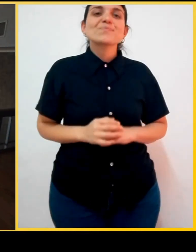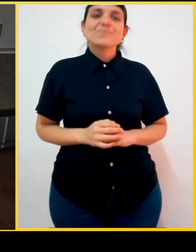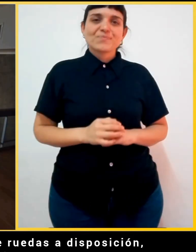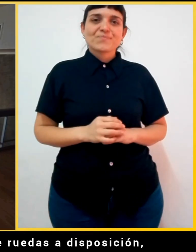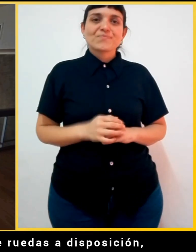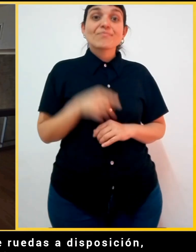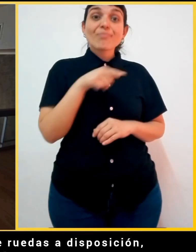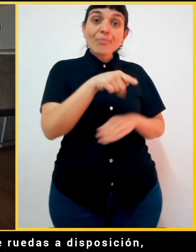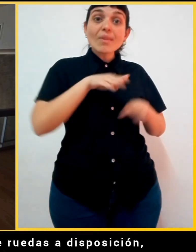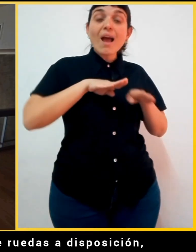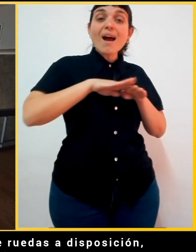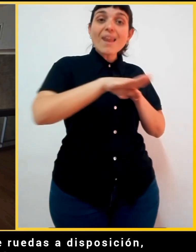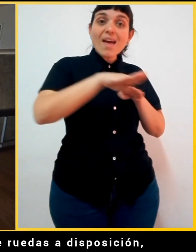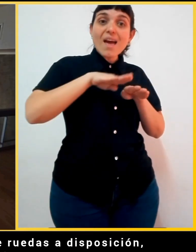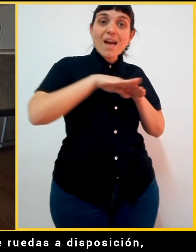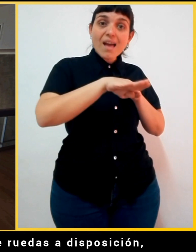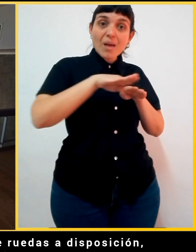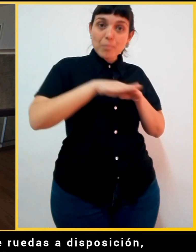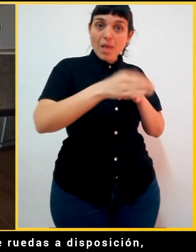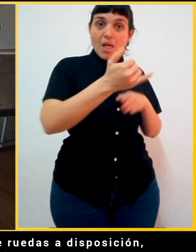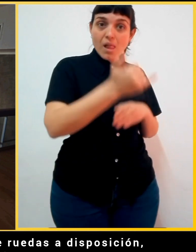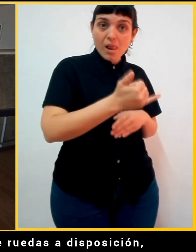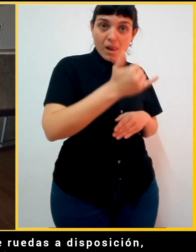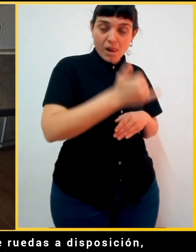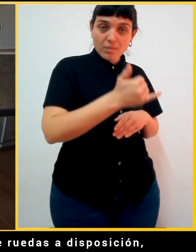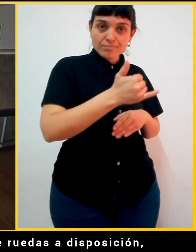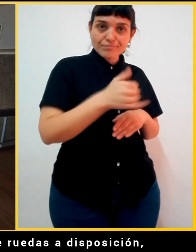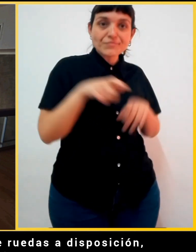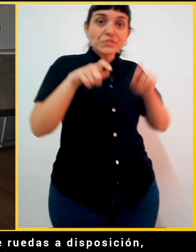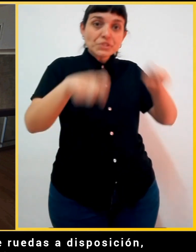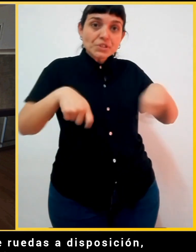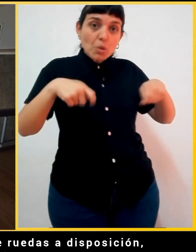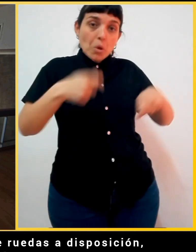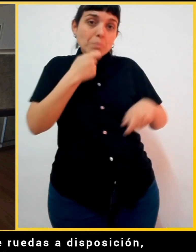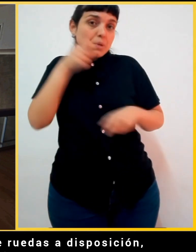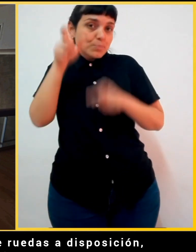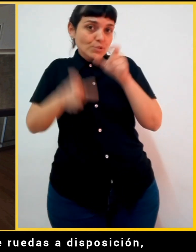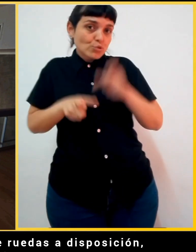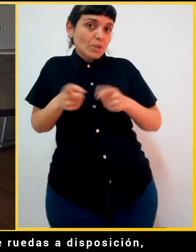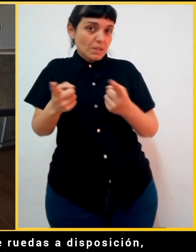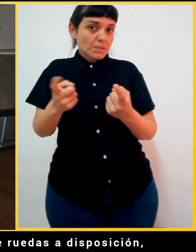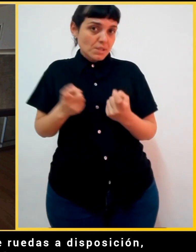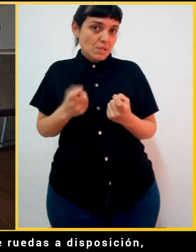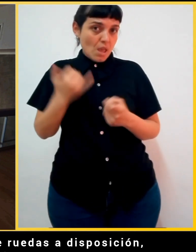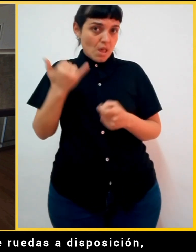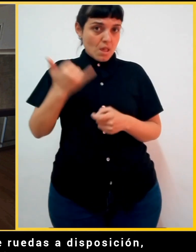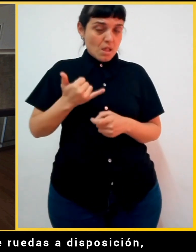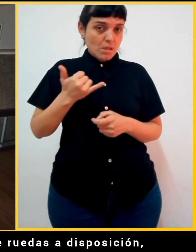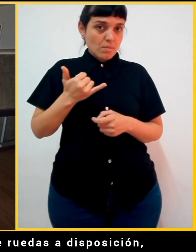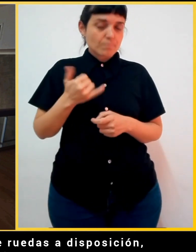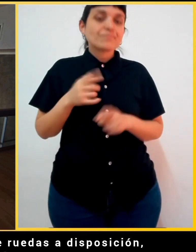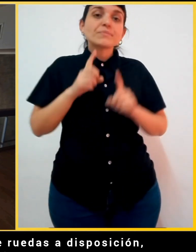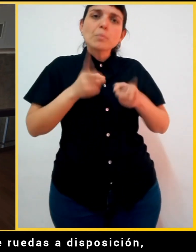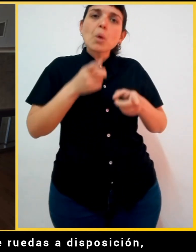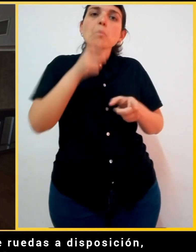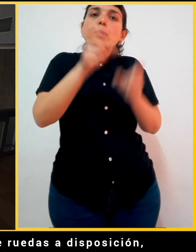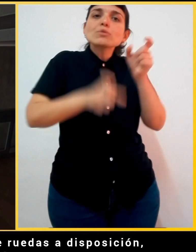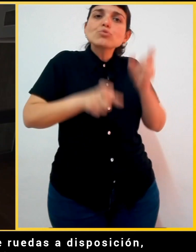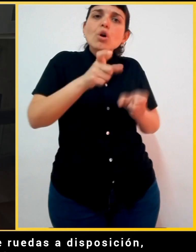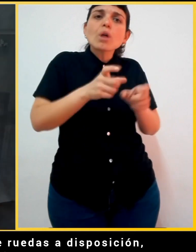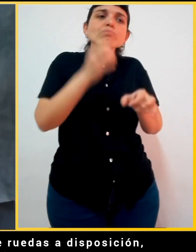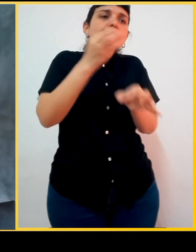Cuenta con rampas de acceso, silla de ruedas a disposición, personal